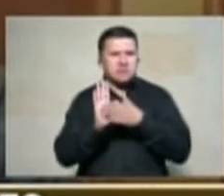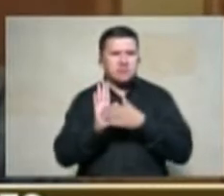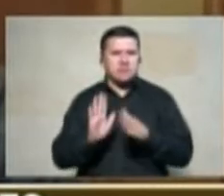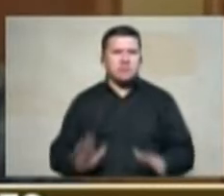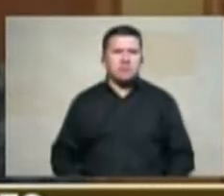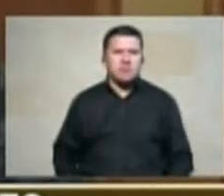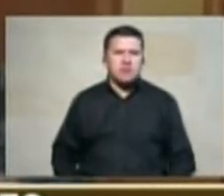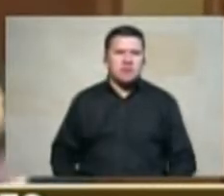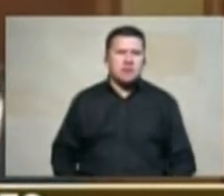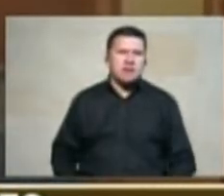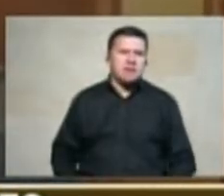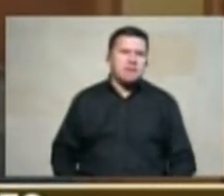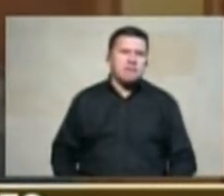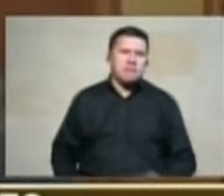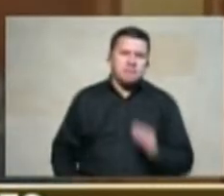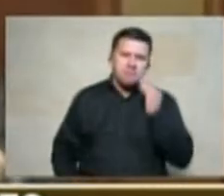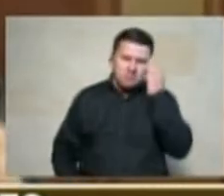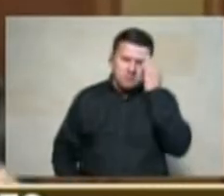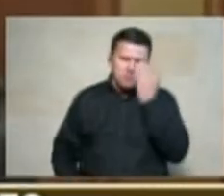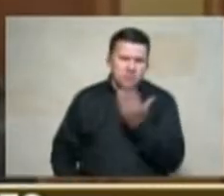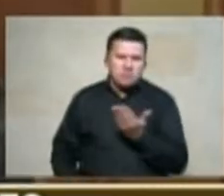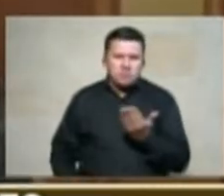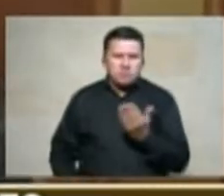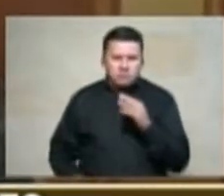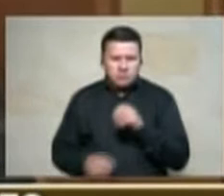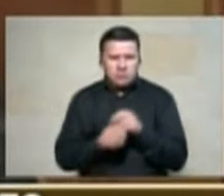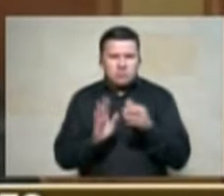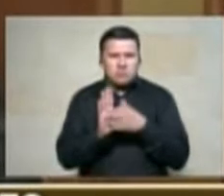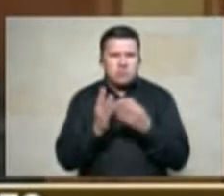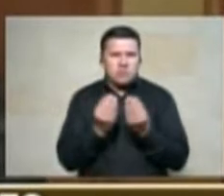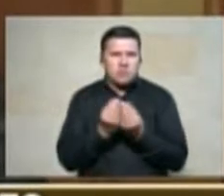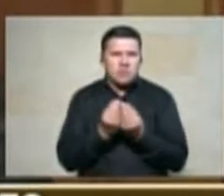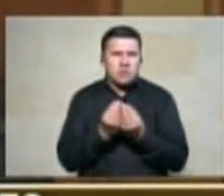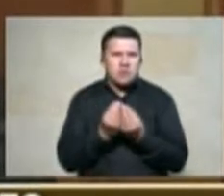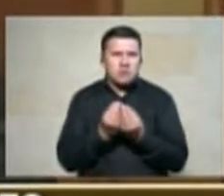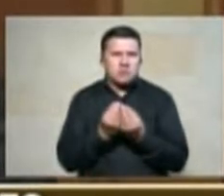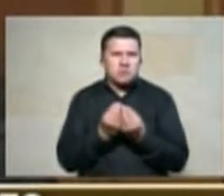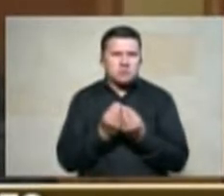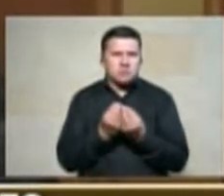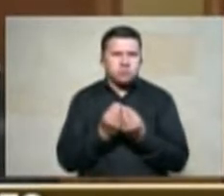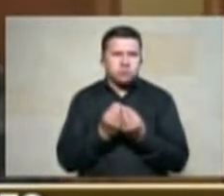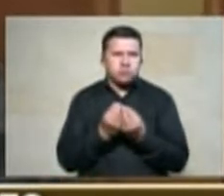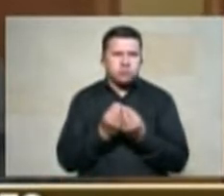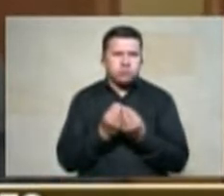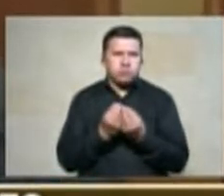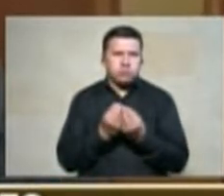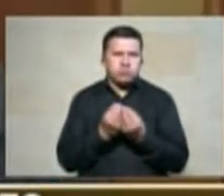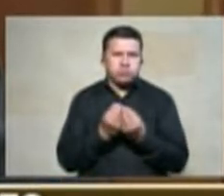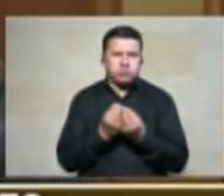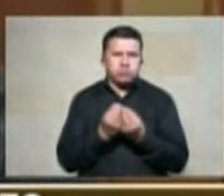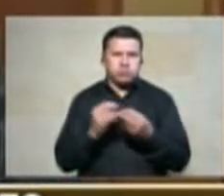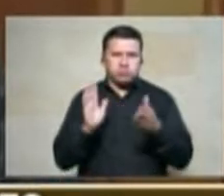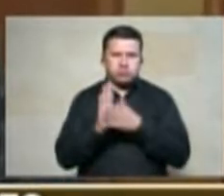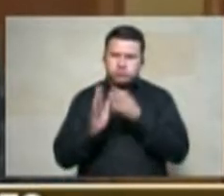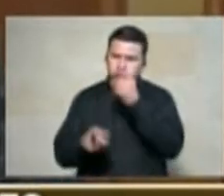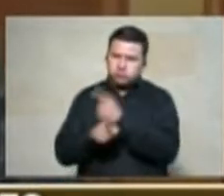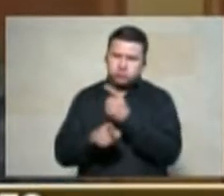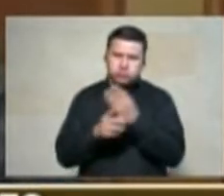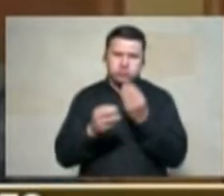menos que rebatarle a los que concentraron la propiedad de la tierra